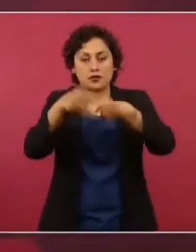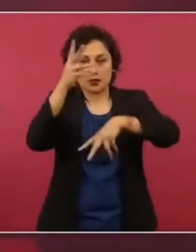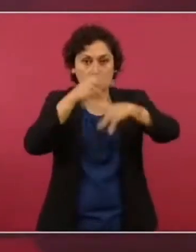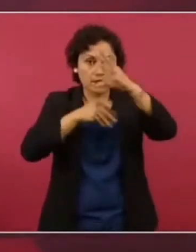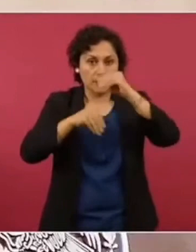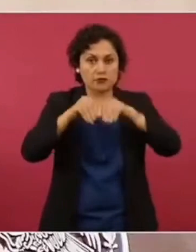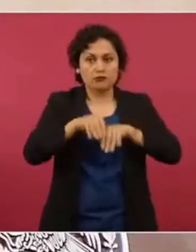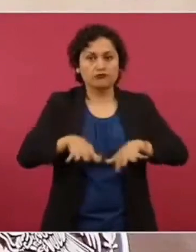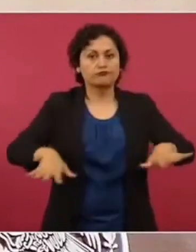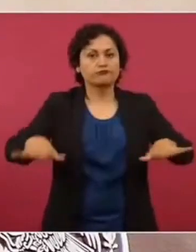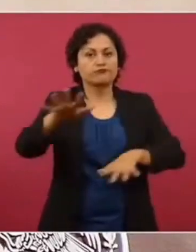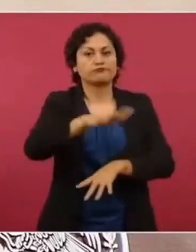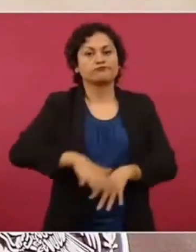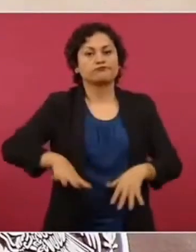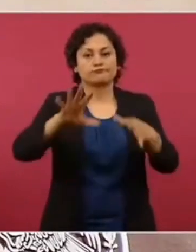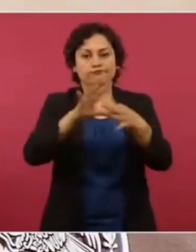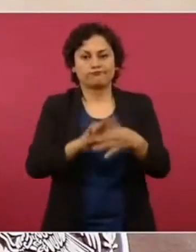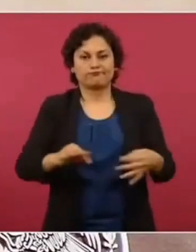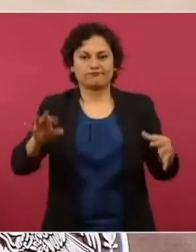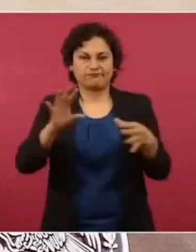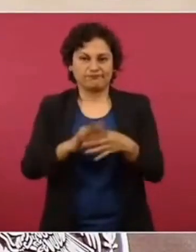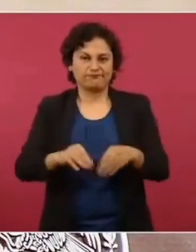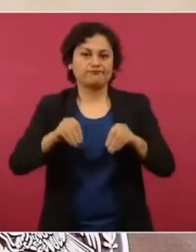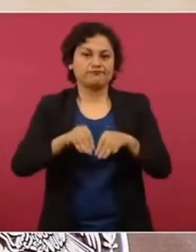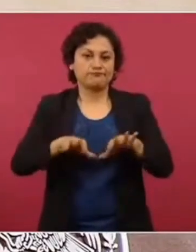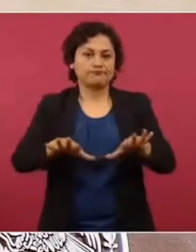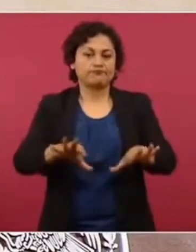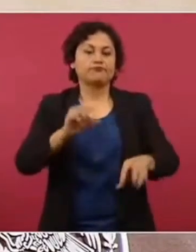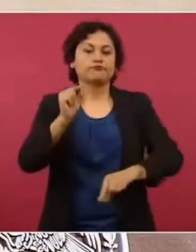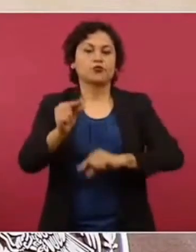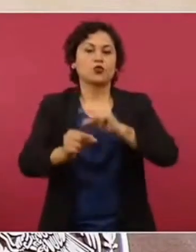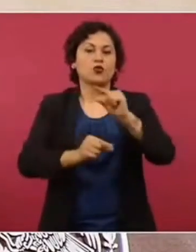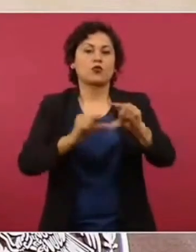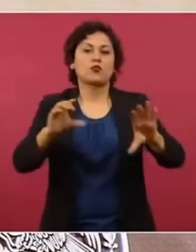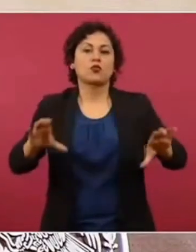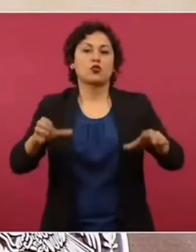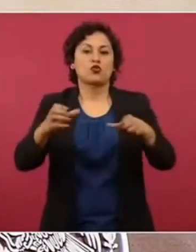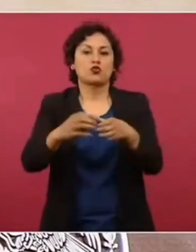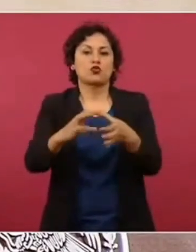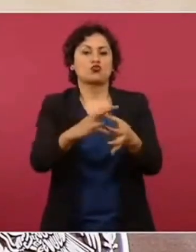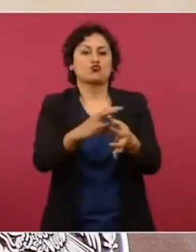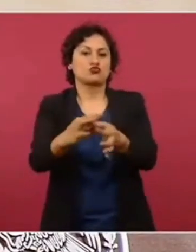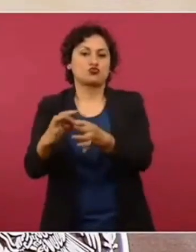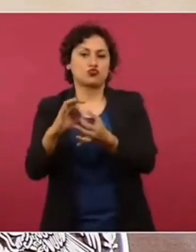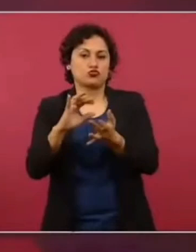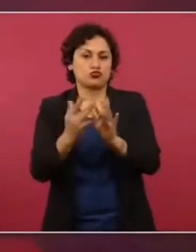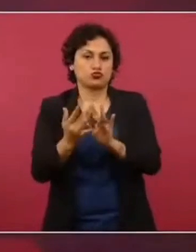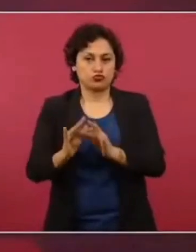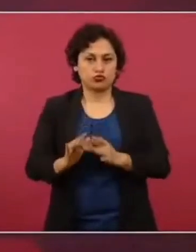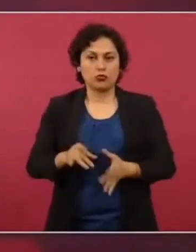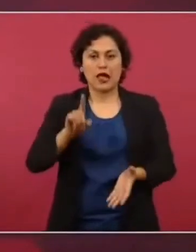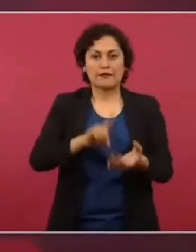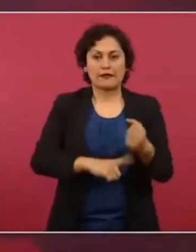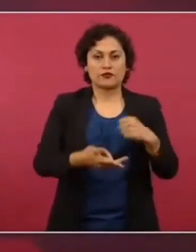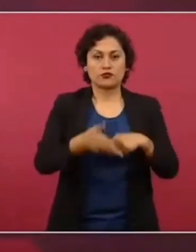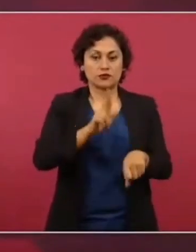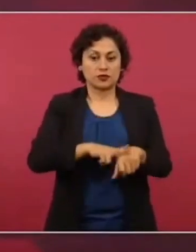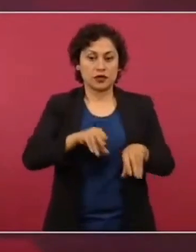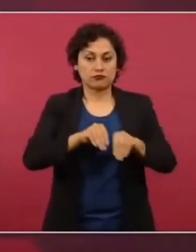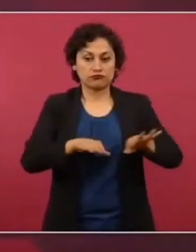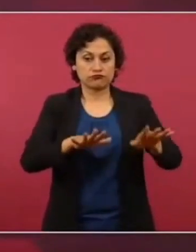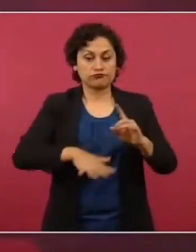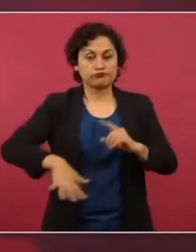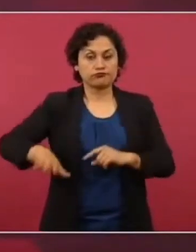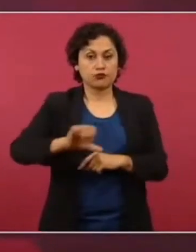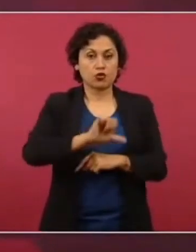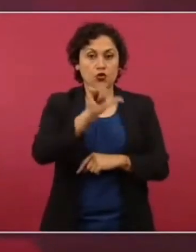salgan también a hablar de esto y se vaya construyendo una red en cada hospital y también en el primer nivel de atención.